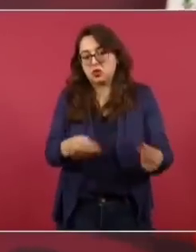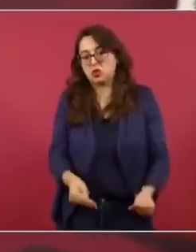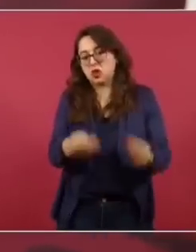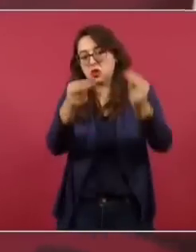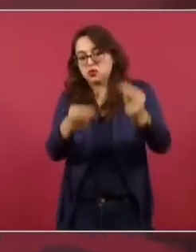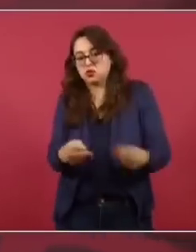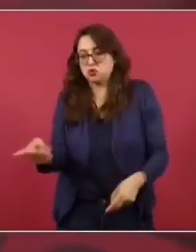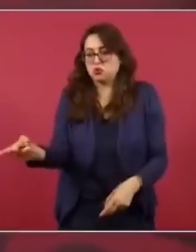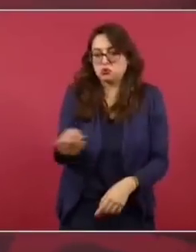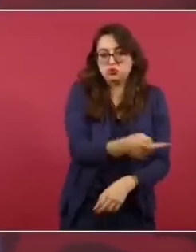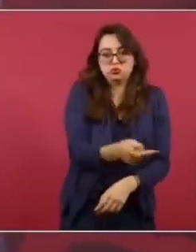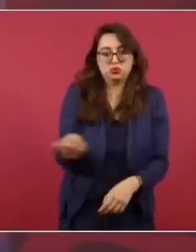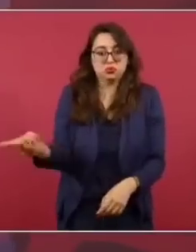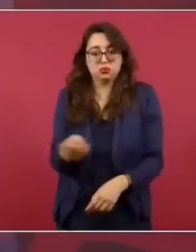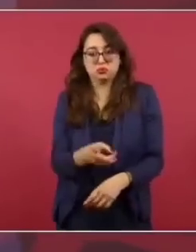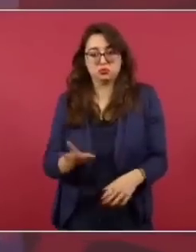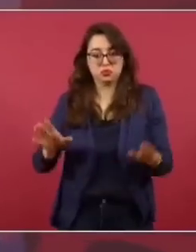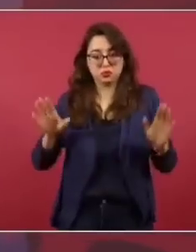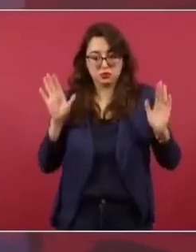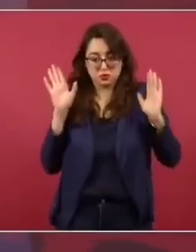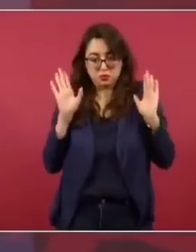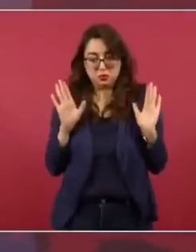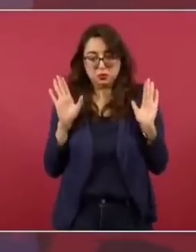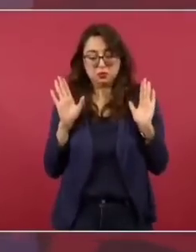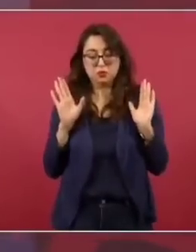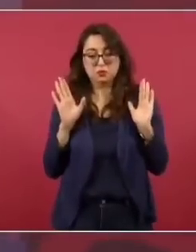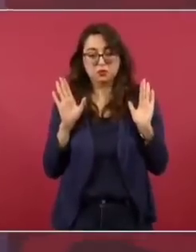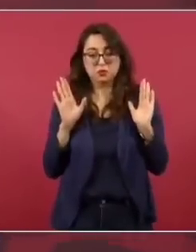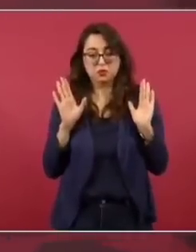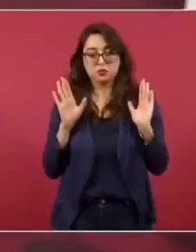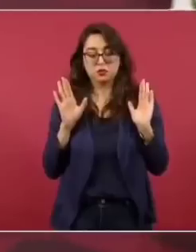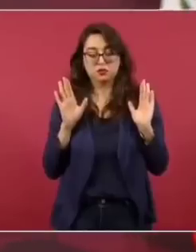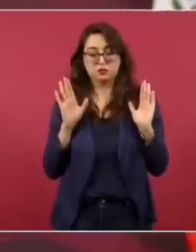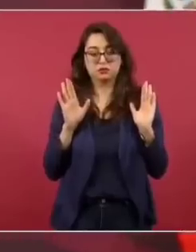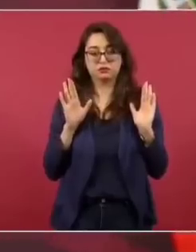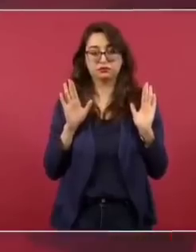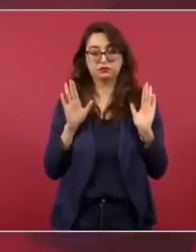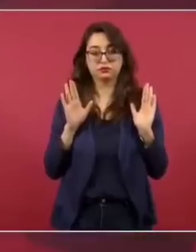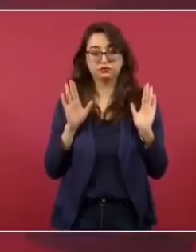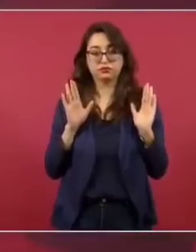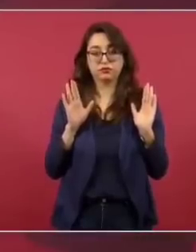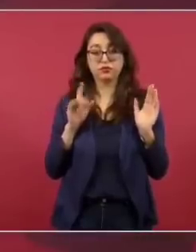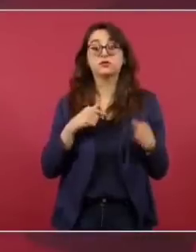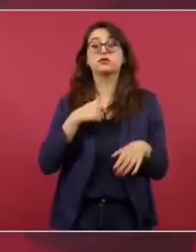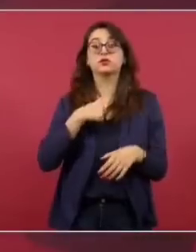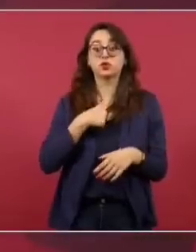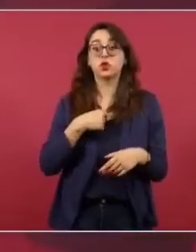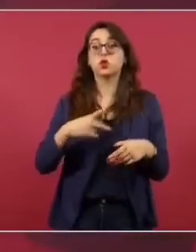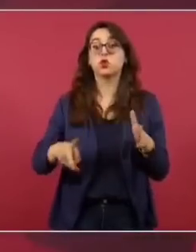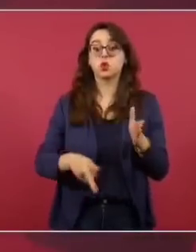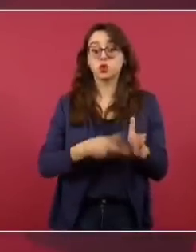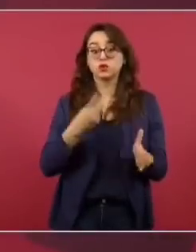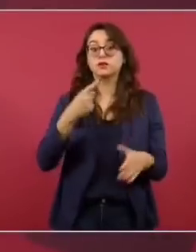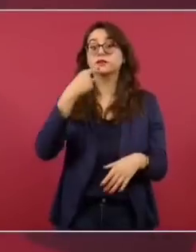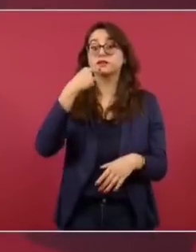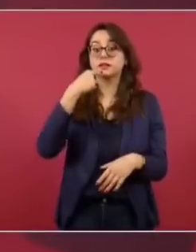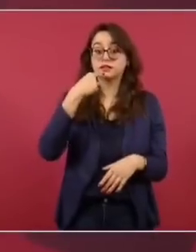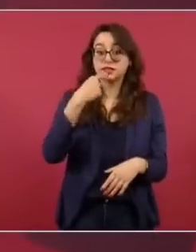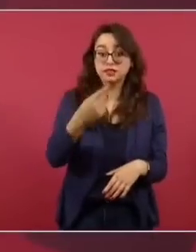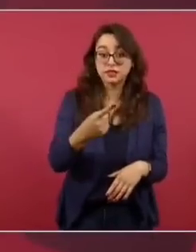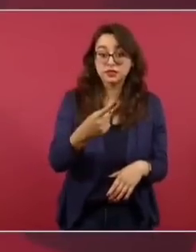no se